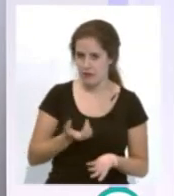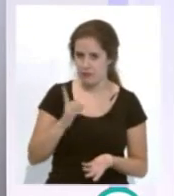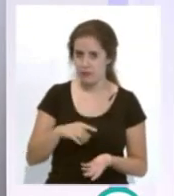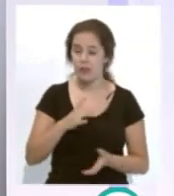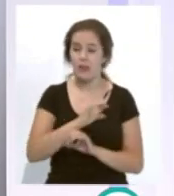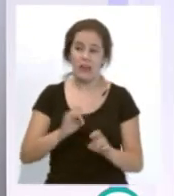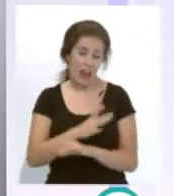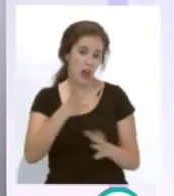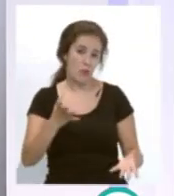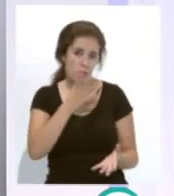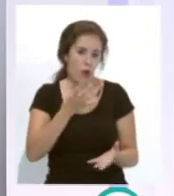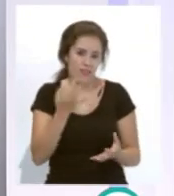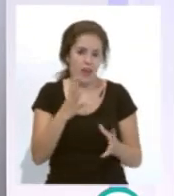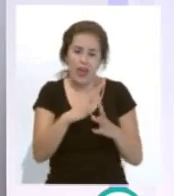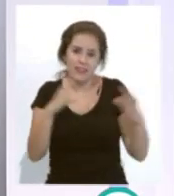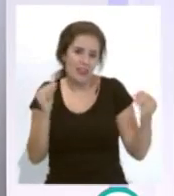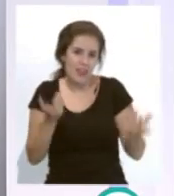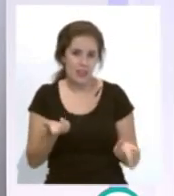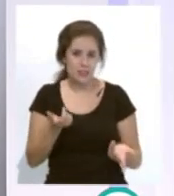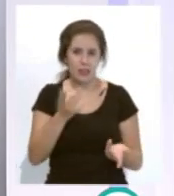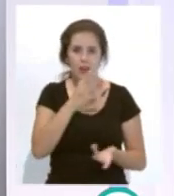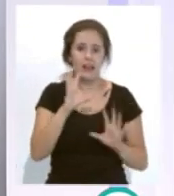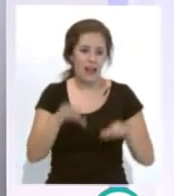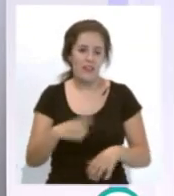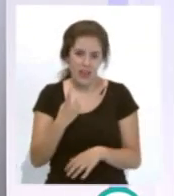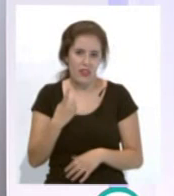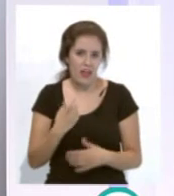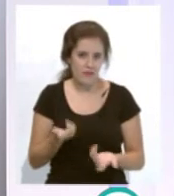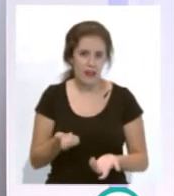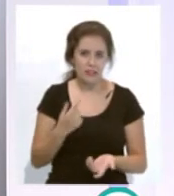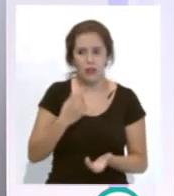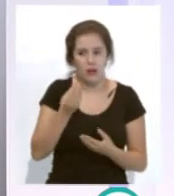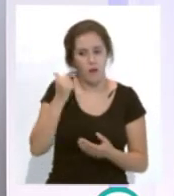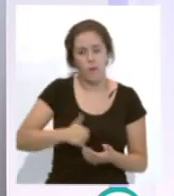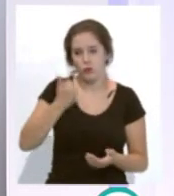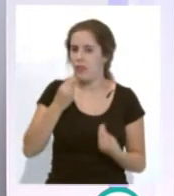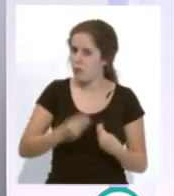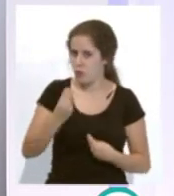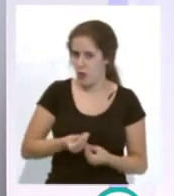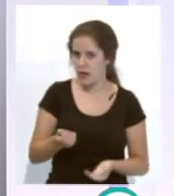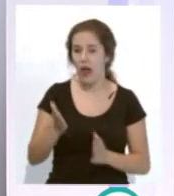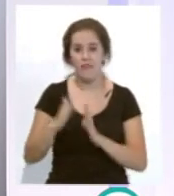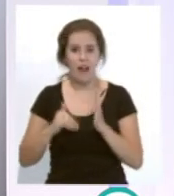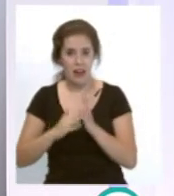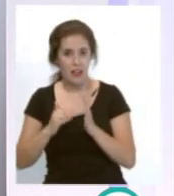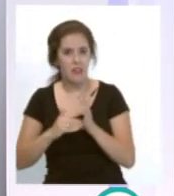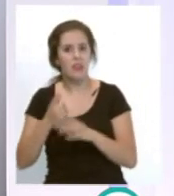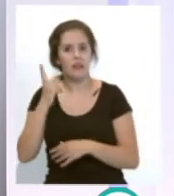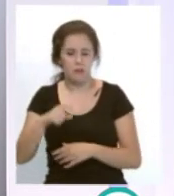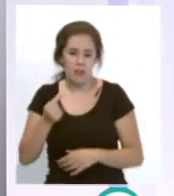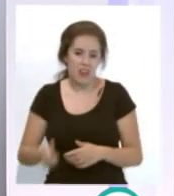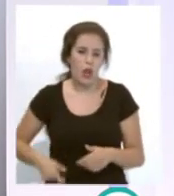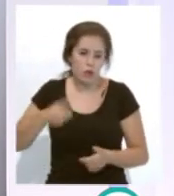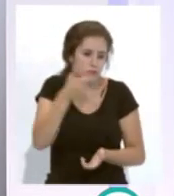Claro, estaban condenados en cierto modo a entenderse, el Cádiz le hacía falta, o entendía que era una buena oportunidad, el Valencia, bueno, pues ha puesto el dinero encima de la